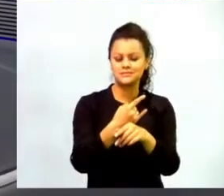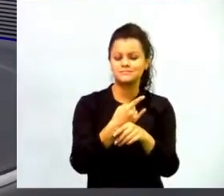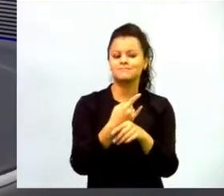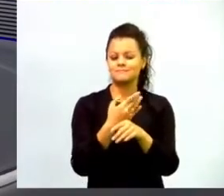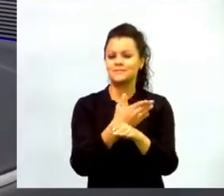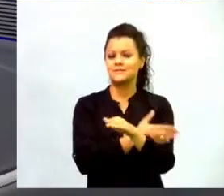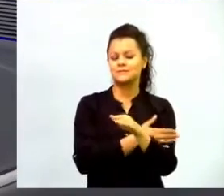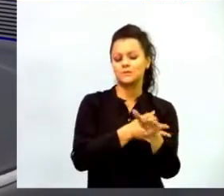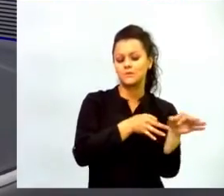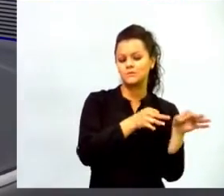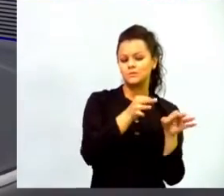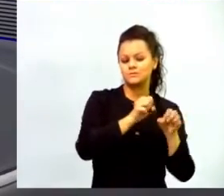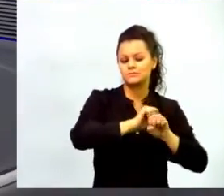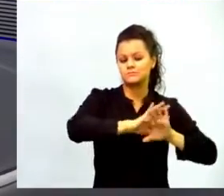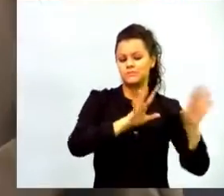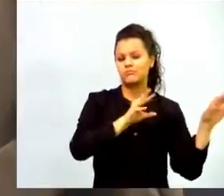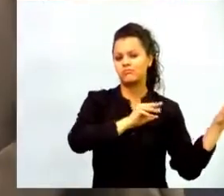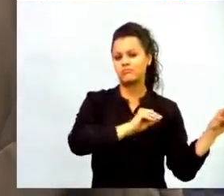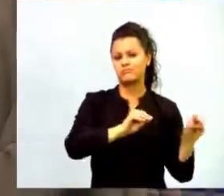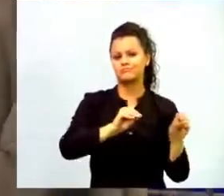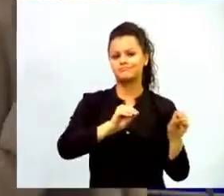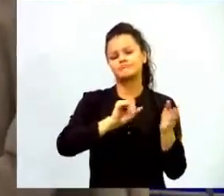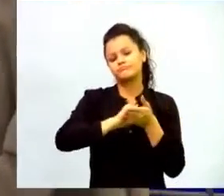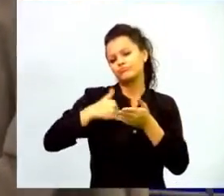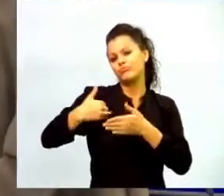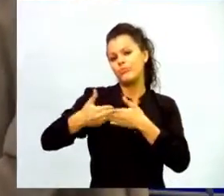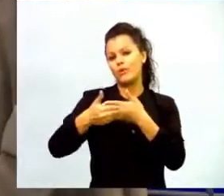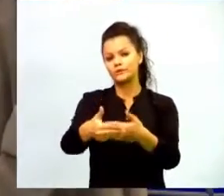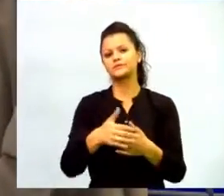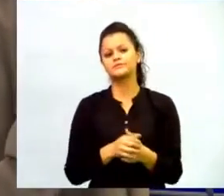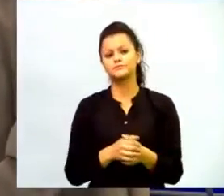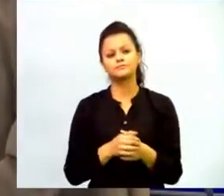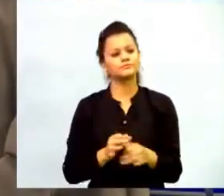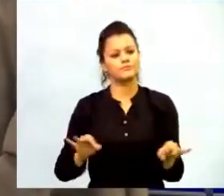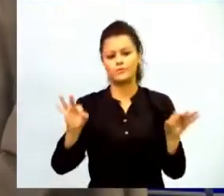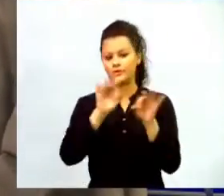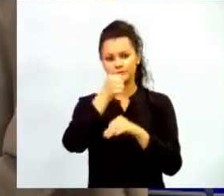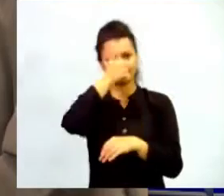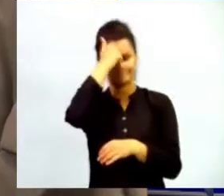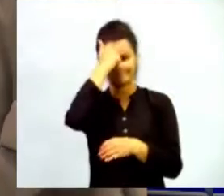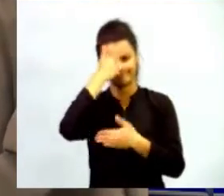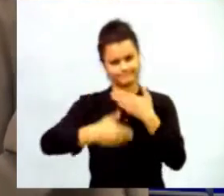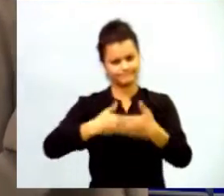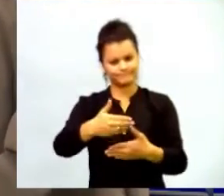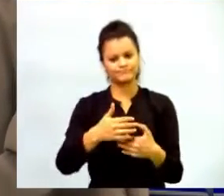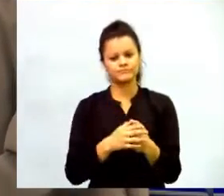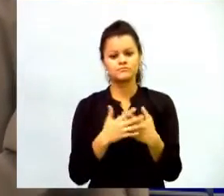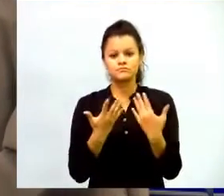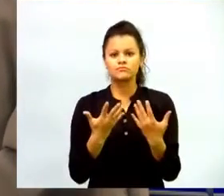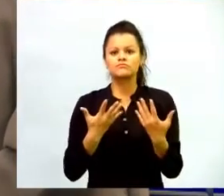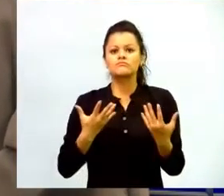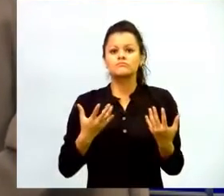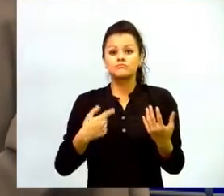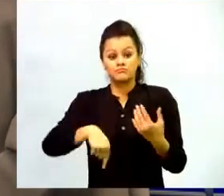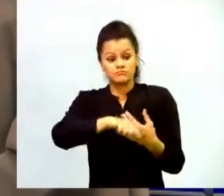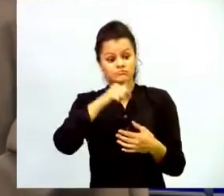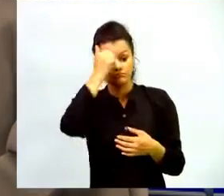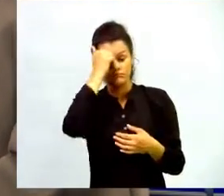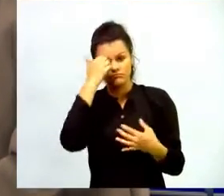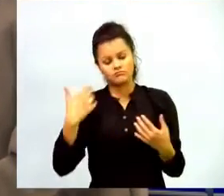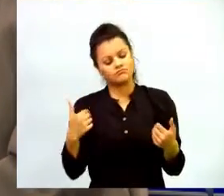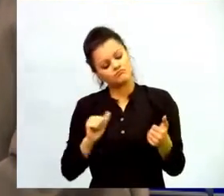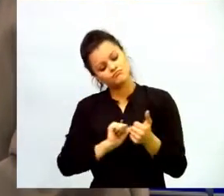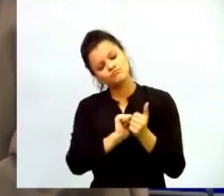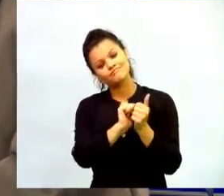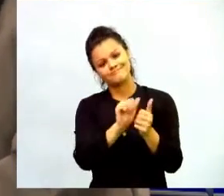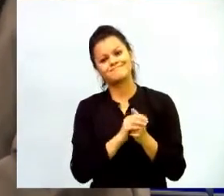hay unos unos procesos que resultan prioritarios el acompañamiento a los maestros la confianza en la